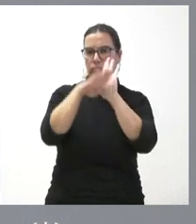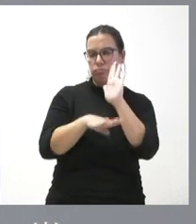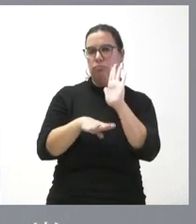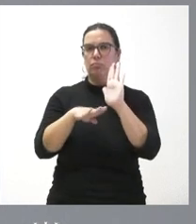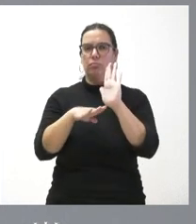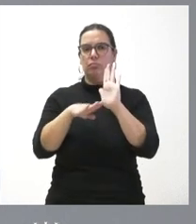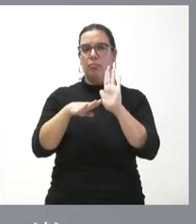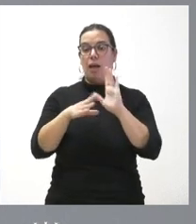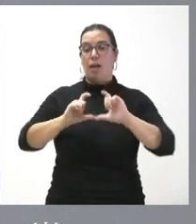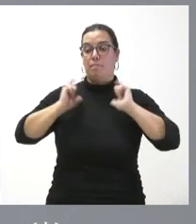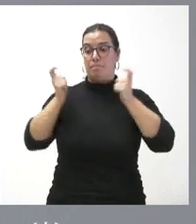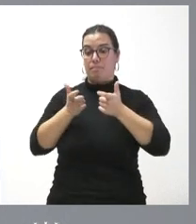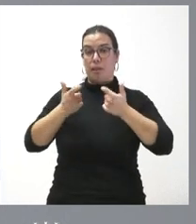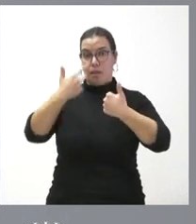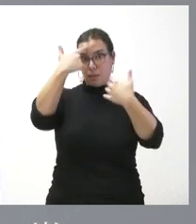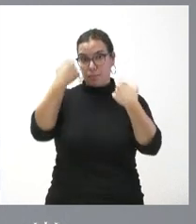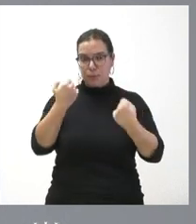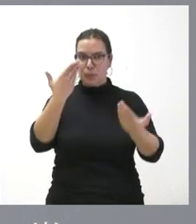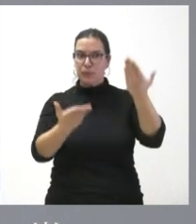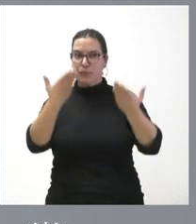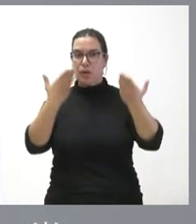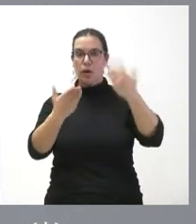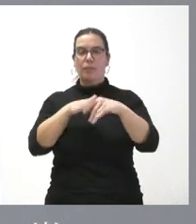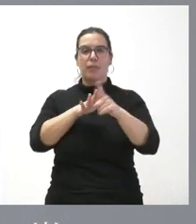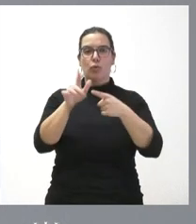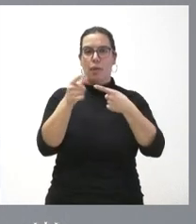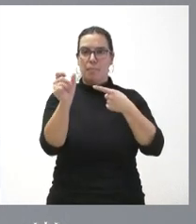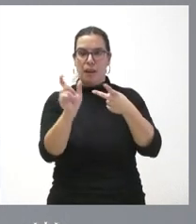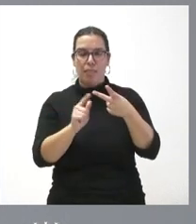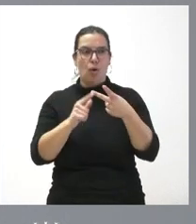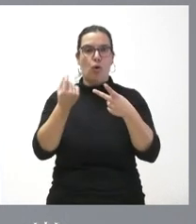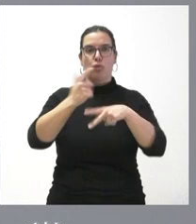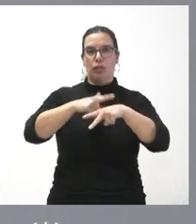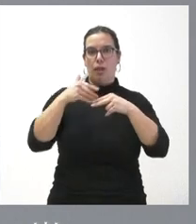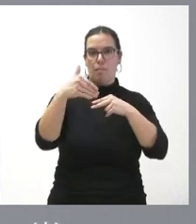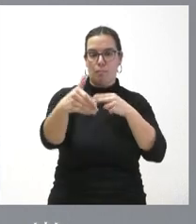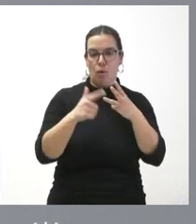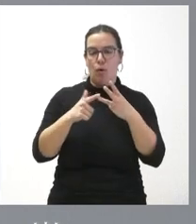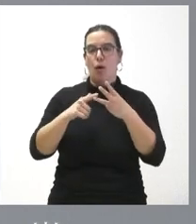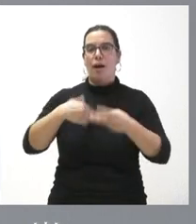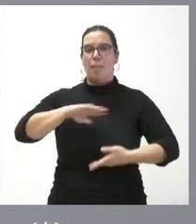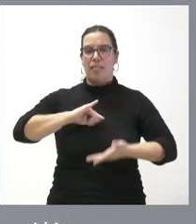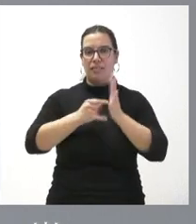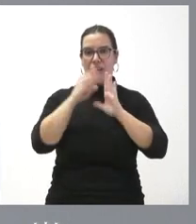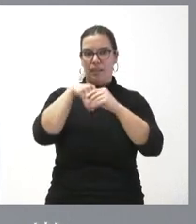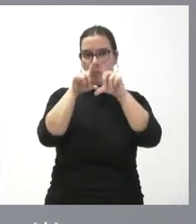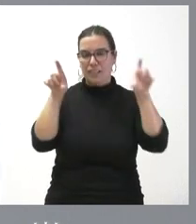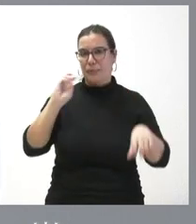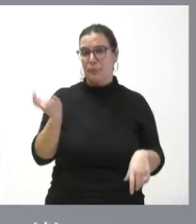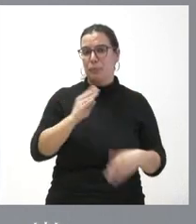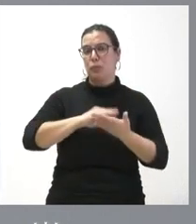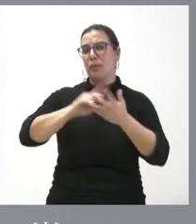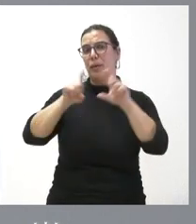que tiene que valorar la mesa de contratación y que influye ahí pues el precio el tiempo de realización la capacidad técnica de la empresa y muchas veces son empresas